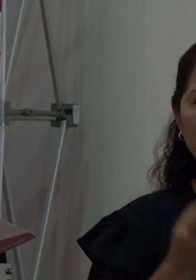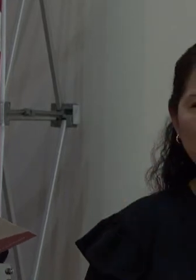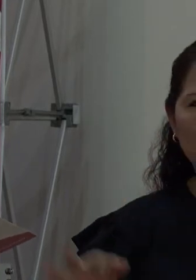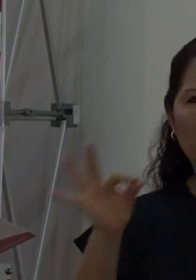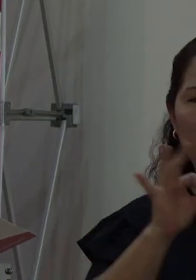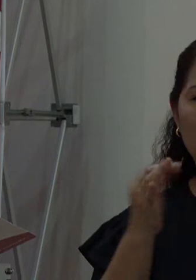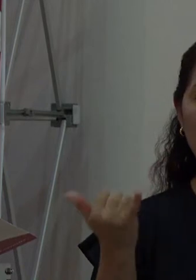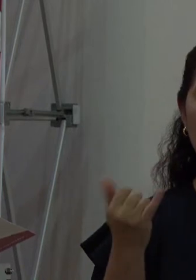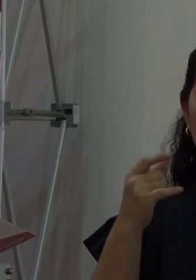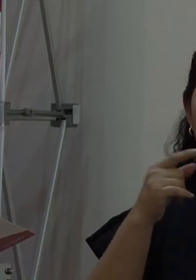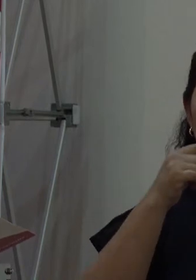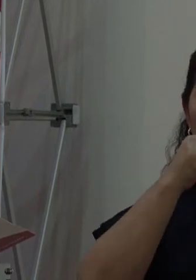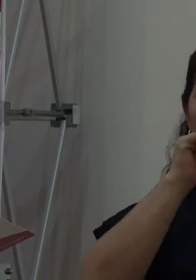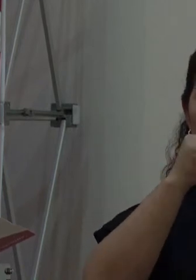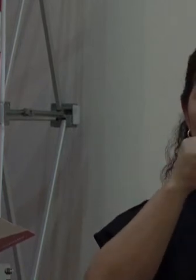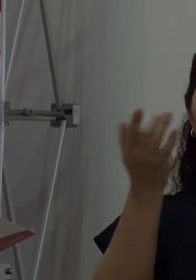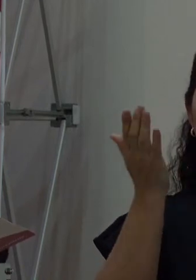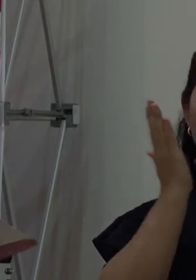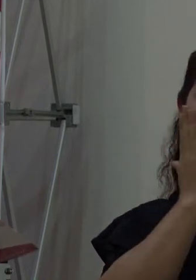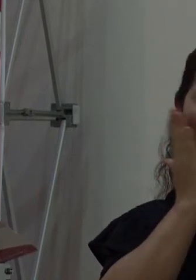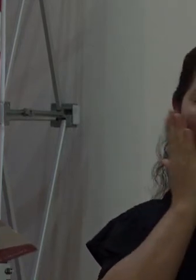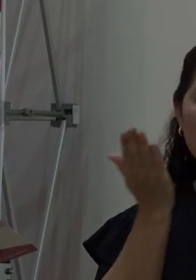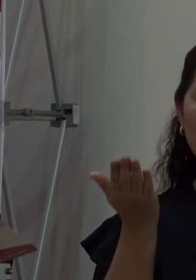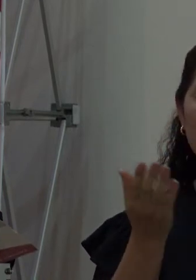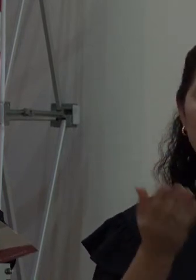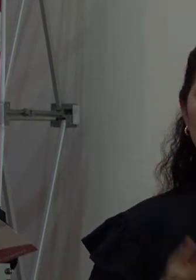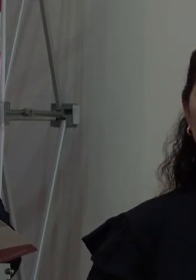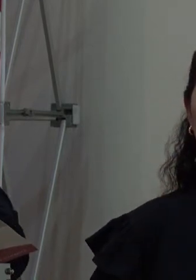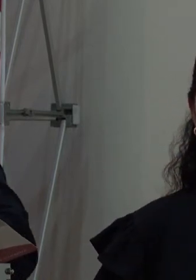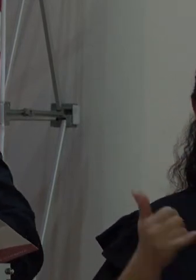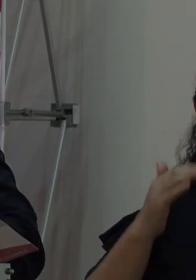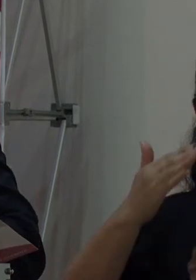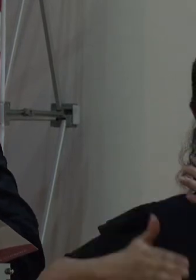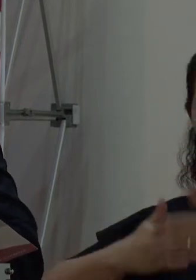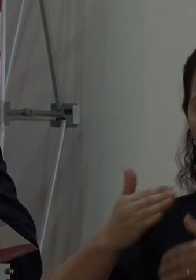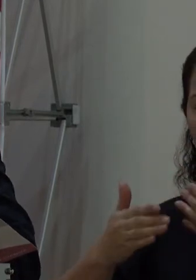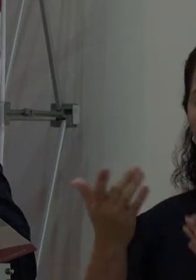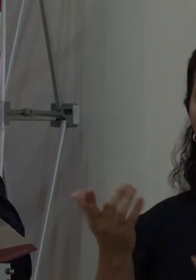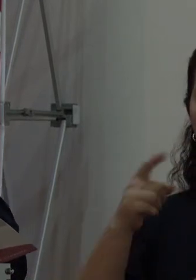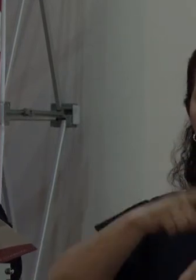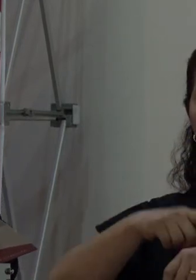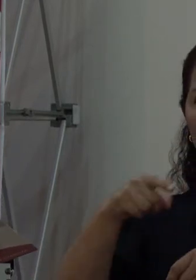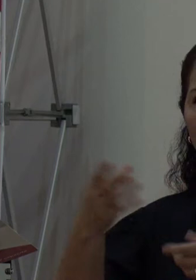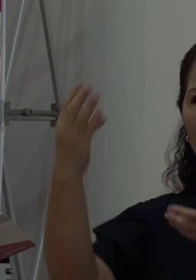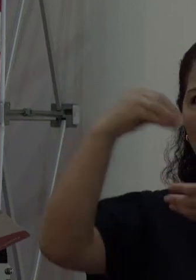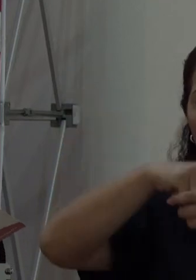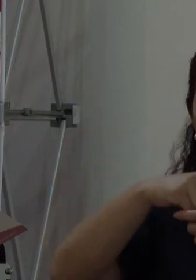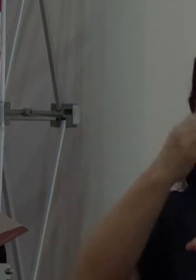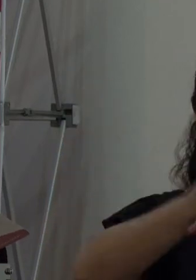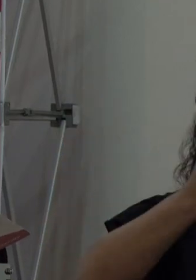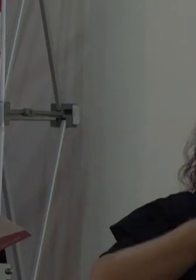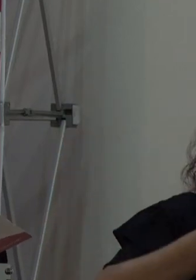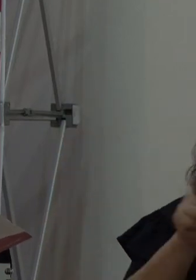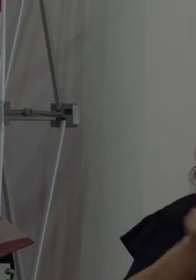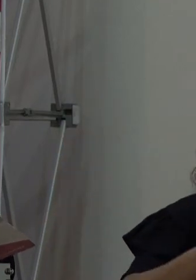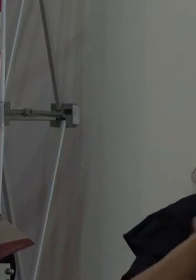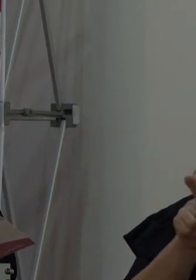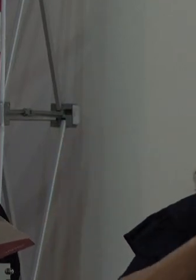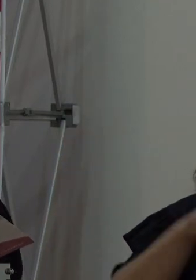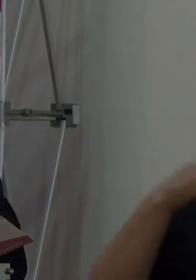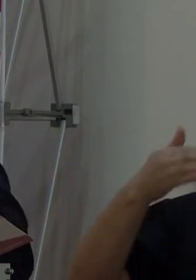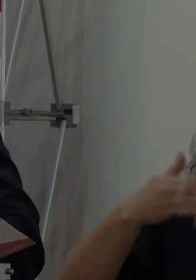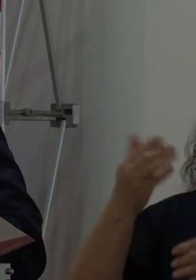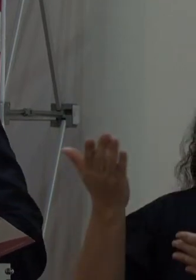mujeres y las madres, por supuesto, en el desarrollo no solamente laboral, sino en el desarrollo de nuestro país. Y creo también